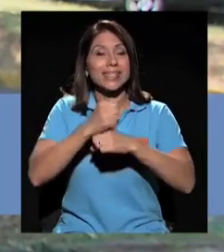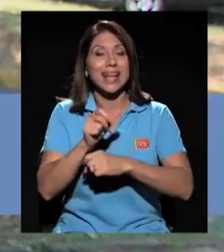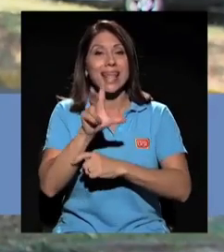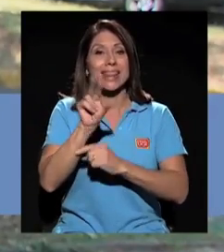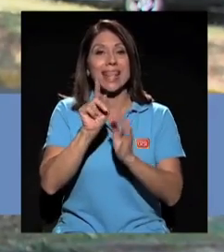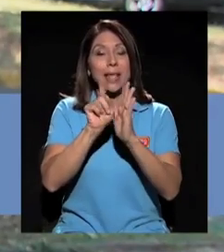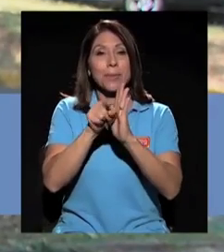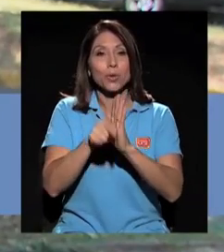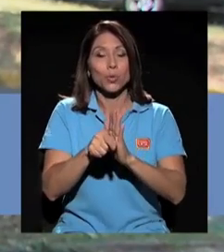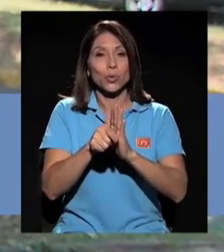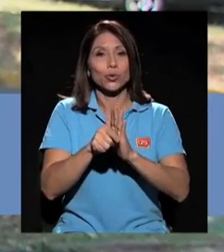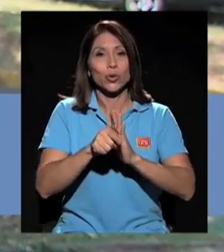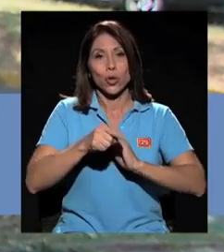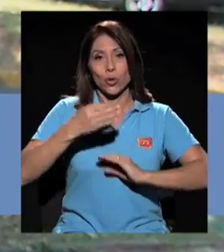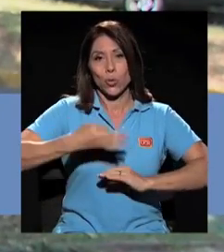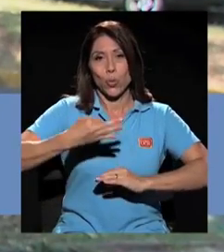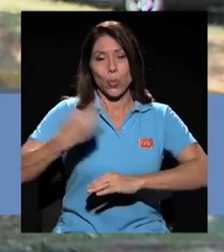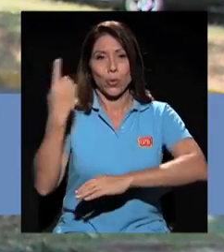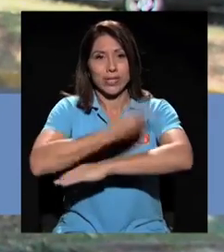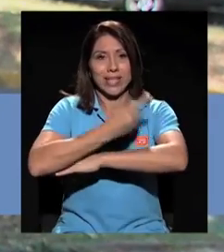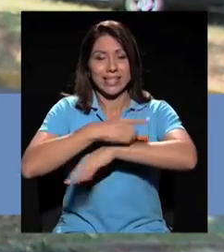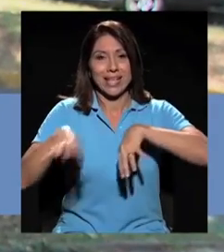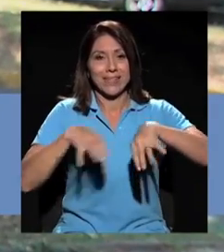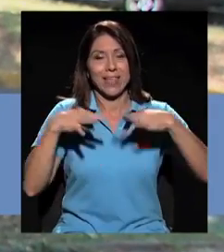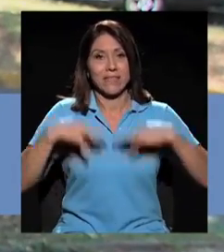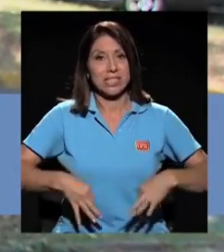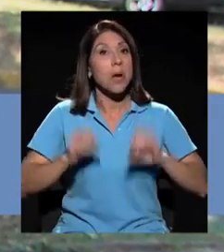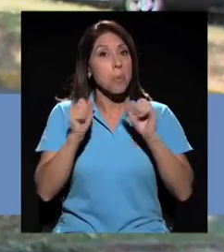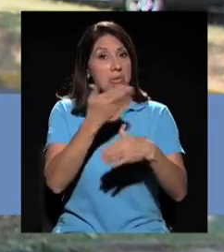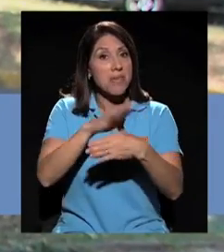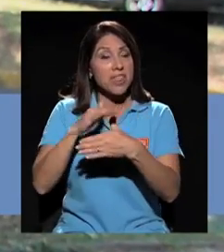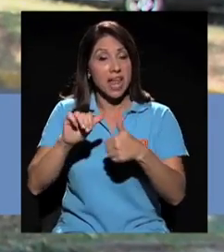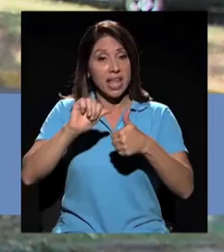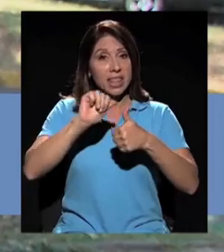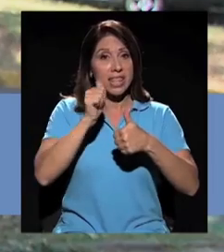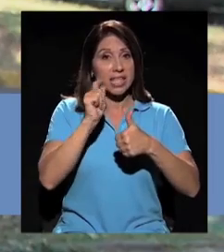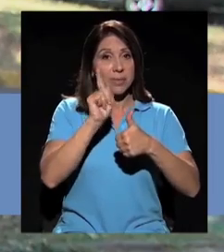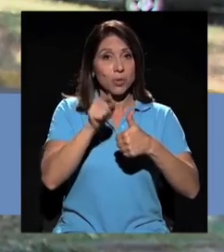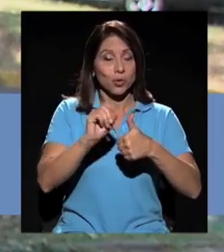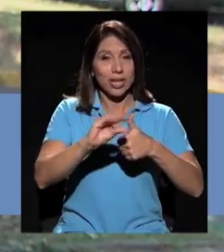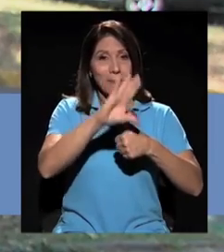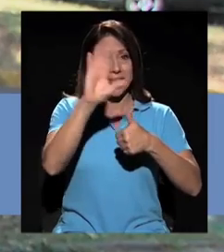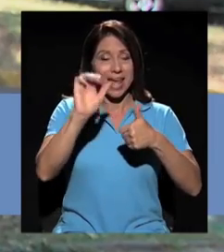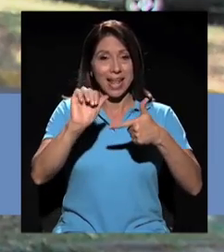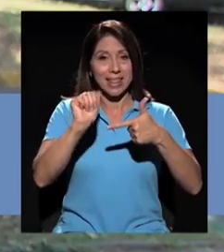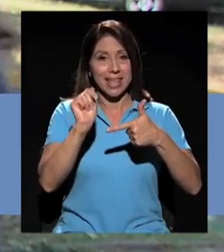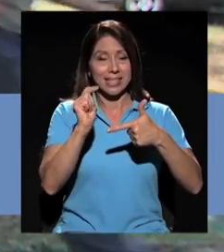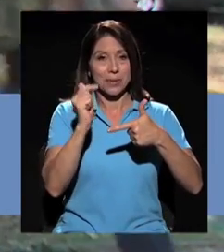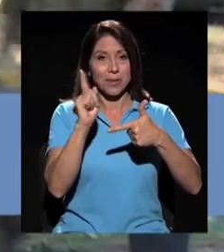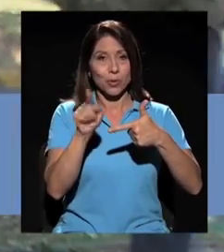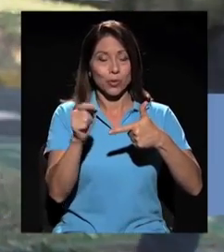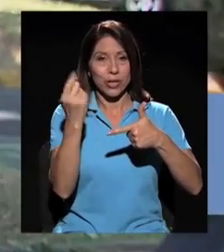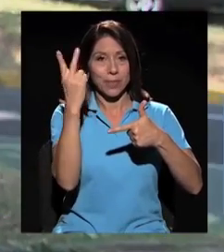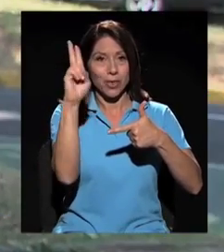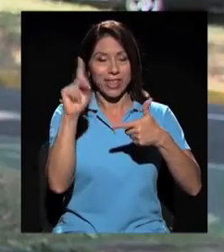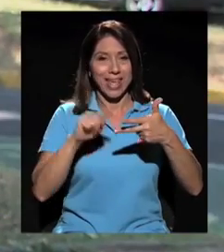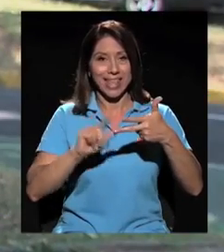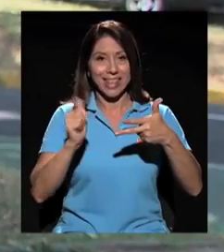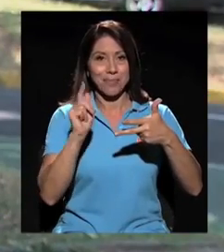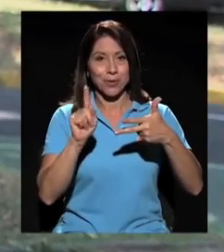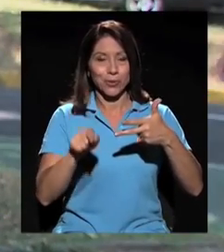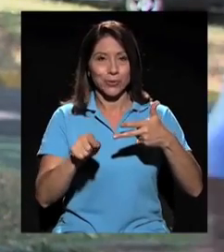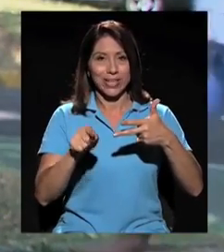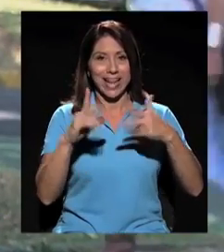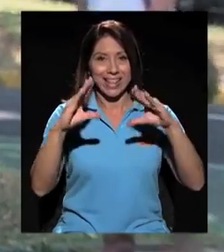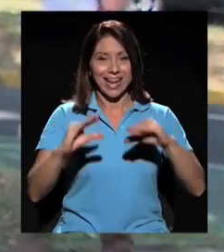recomienda hacer 30 minutos diarios de actividad física. Estos se pueden dividir en 10 minutos en la mañana, 10 minutos al mediodía y 10 minutos en la tarde. Recuerden estar